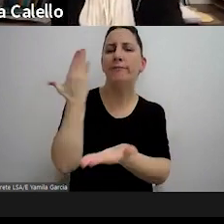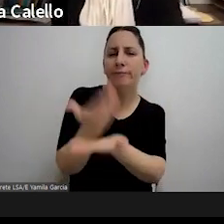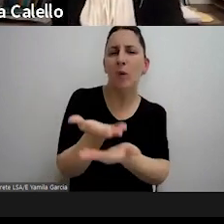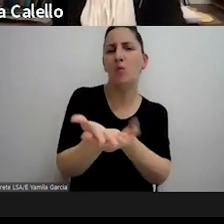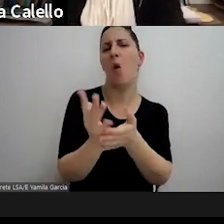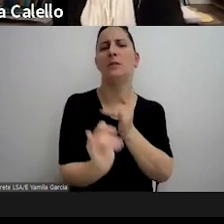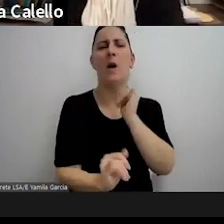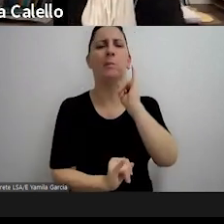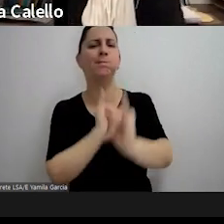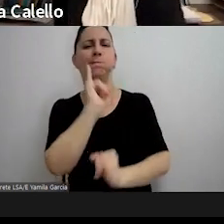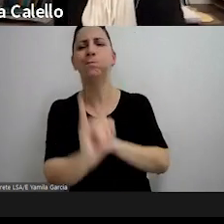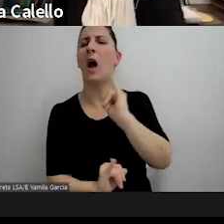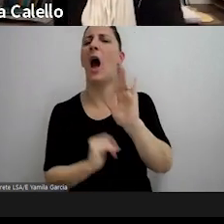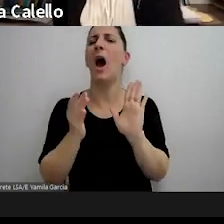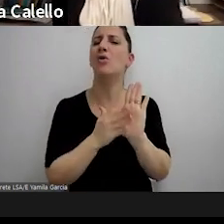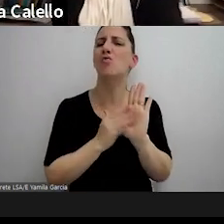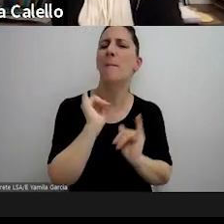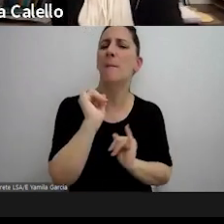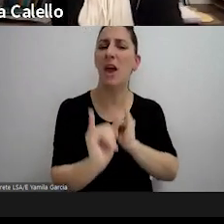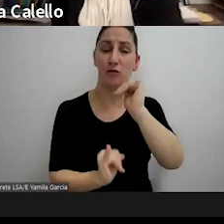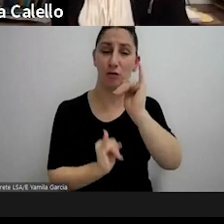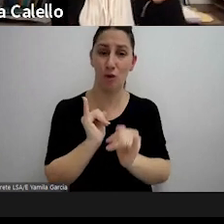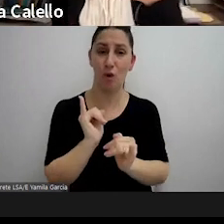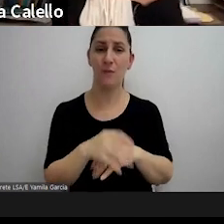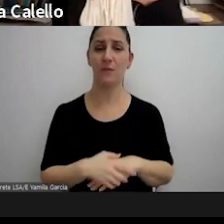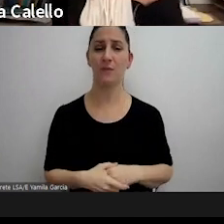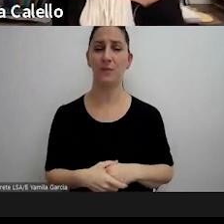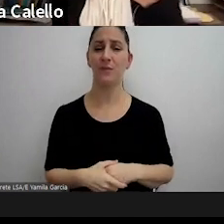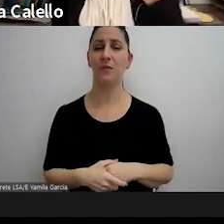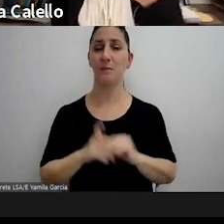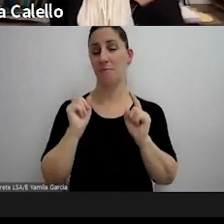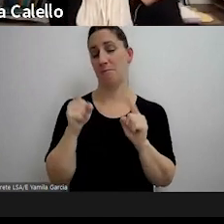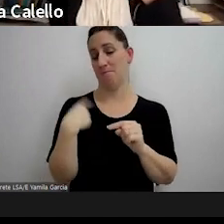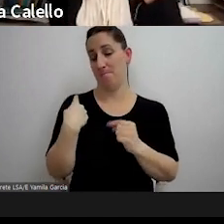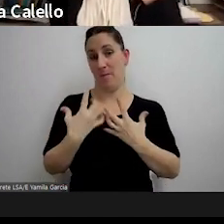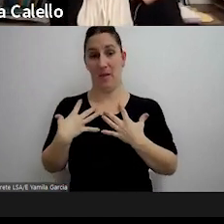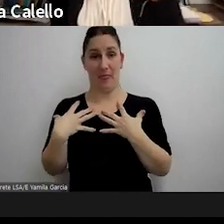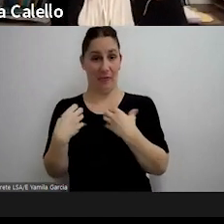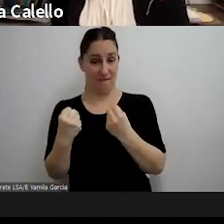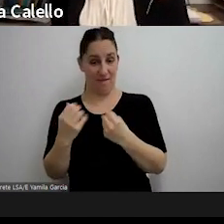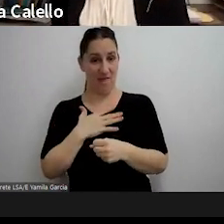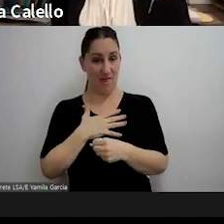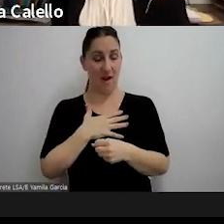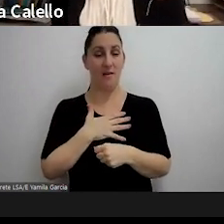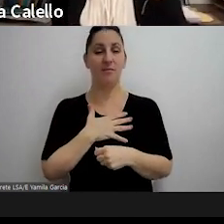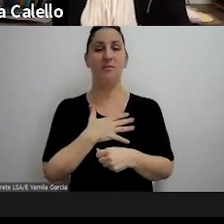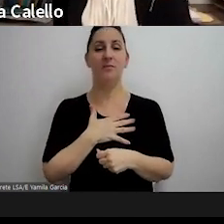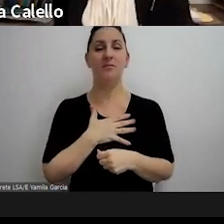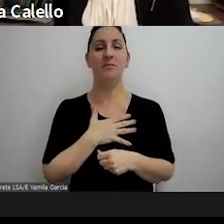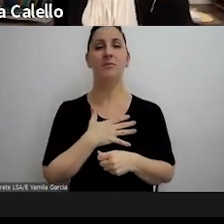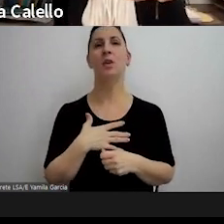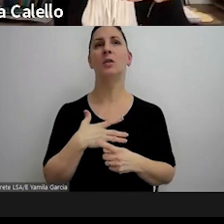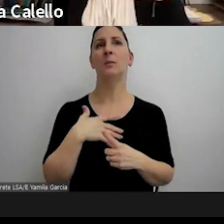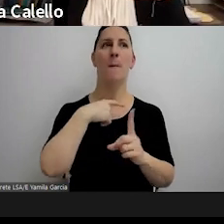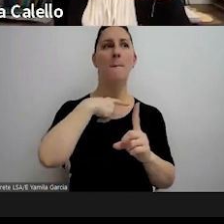un argumento más dentro de la defensa en cuyo caso la ventaja